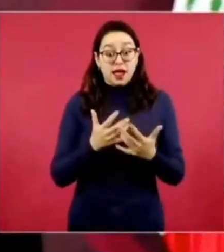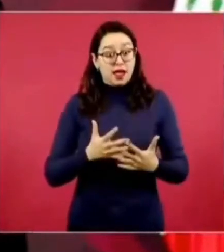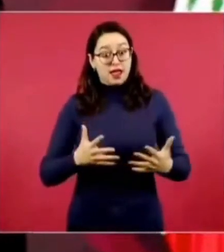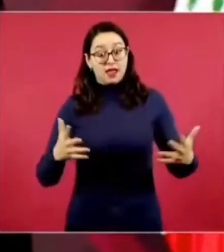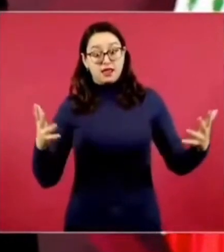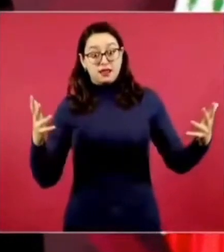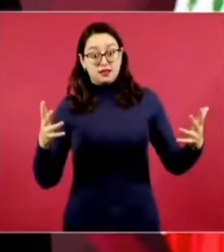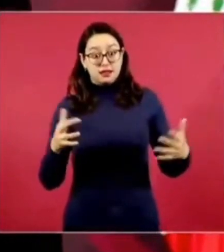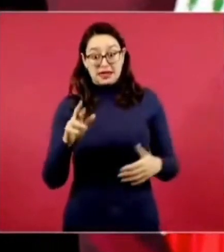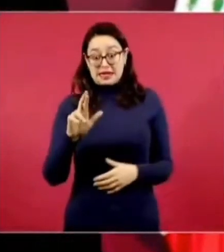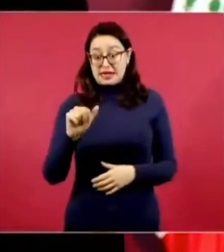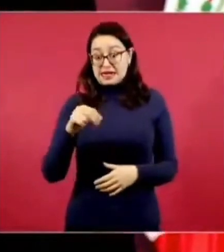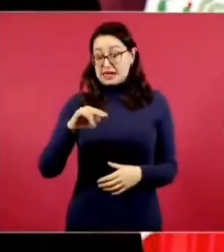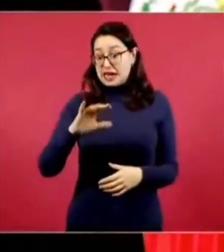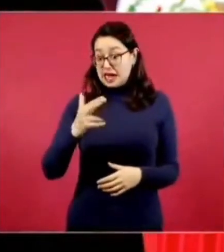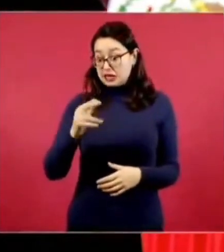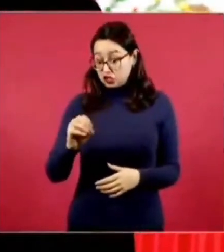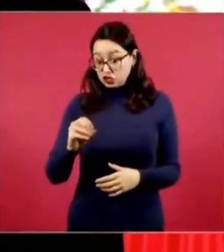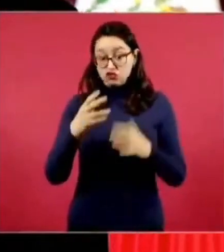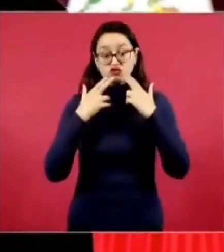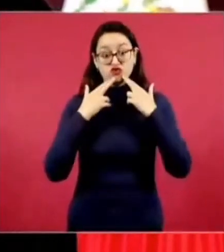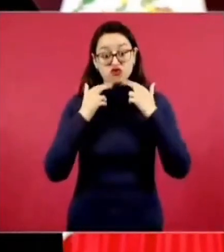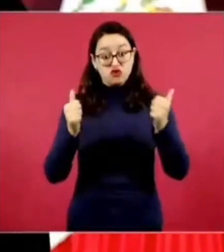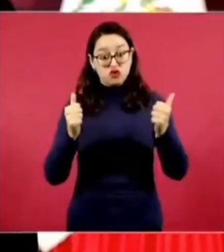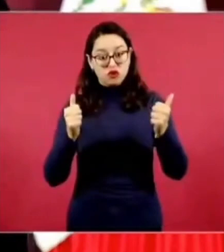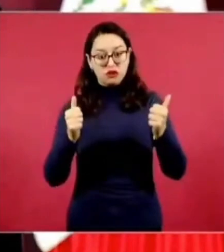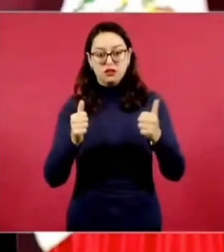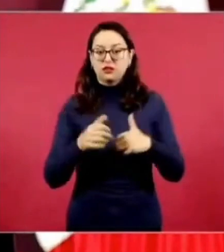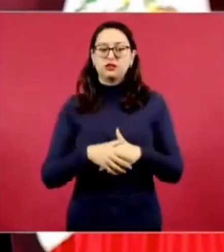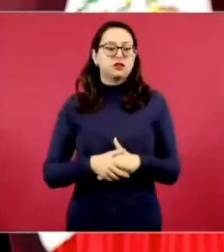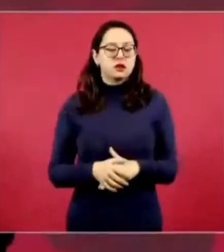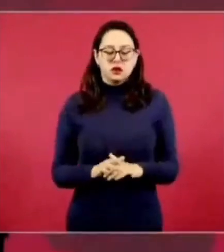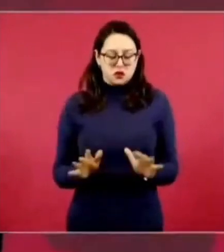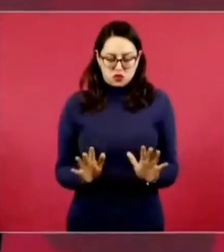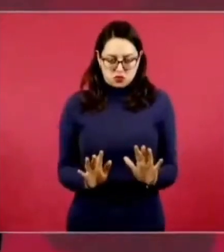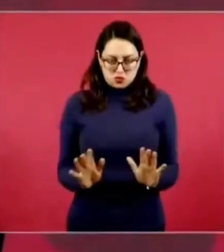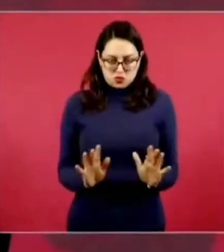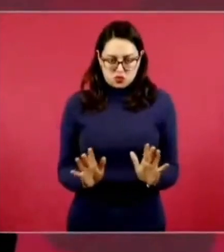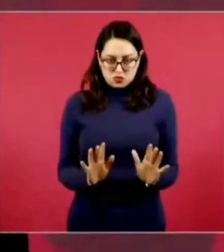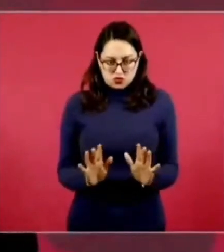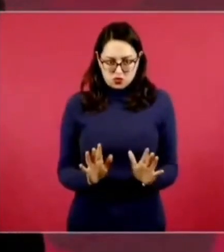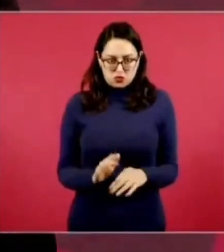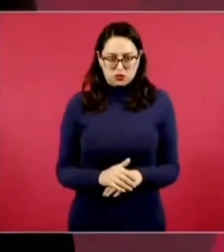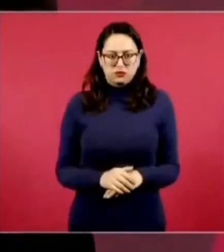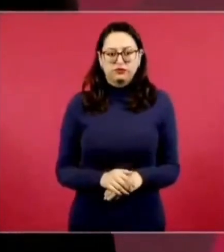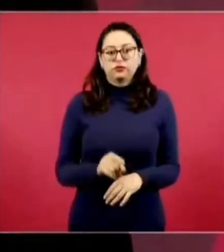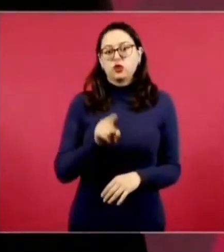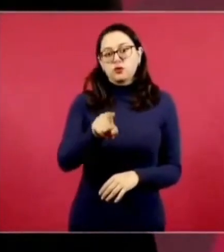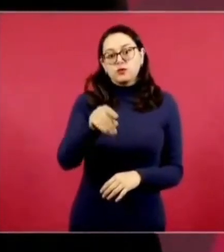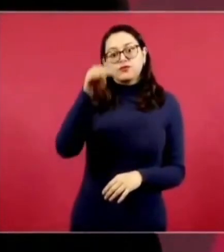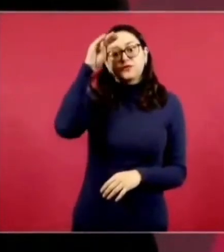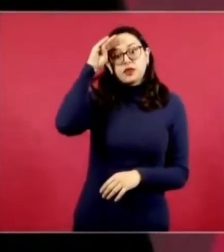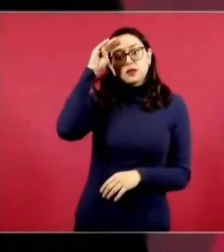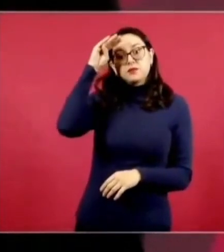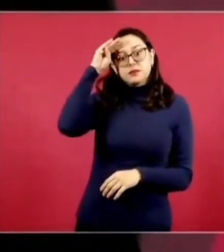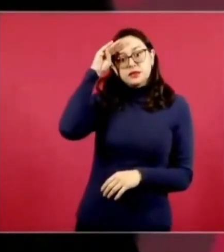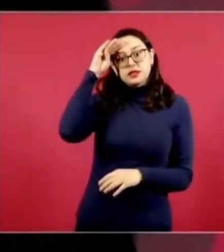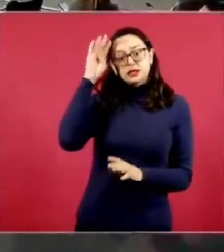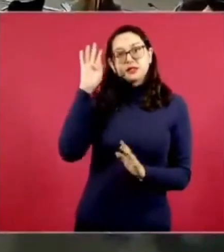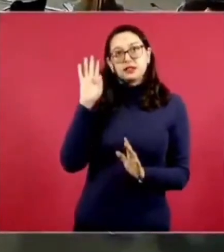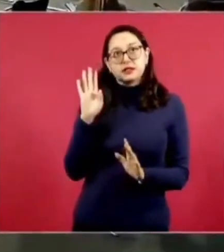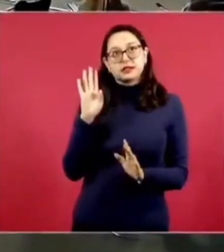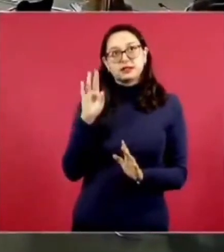claro este no es que ustedes estén pensando o tú estés pensando que eres una gente